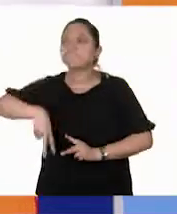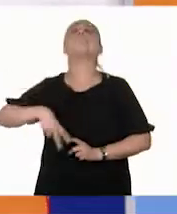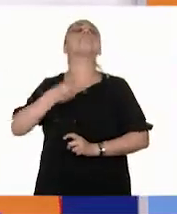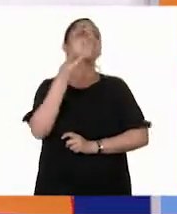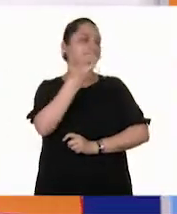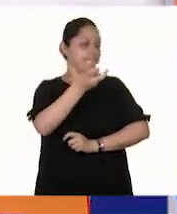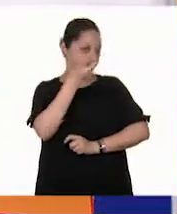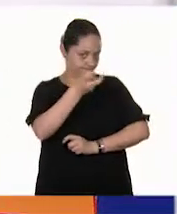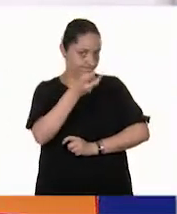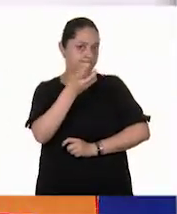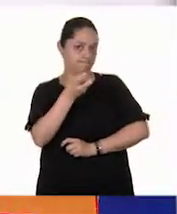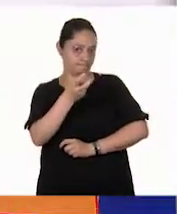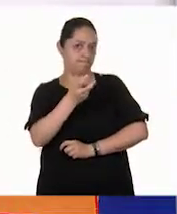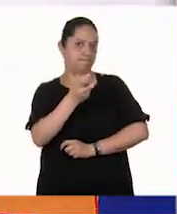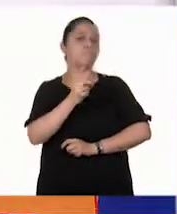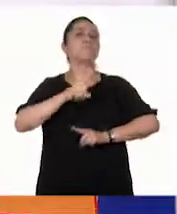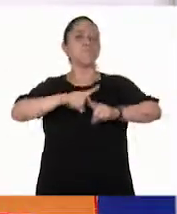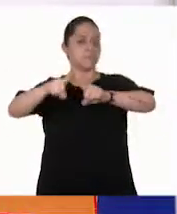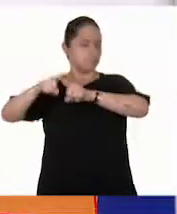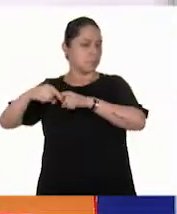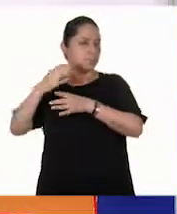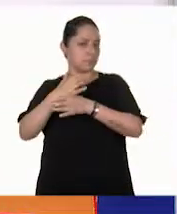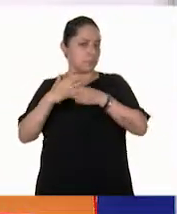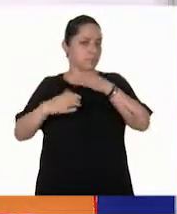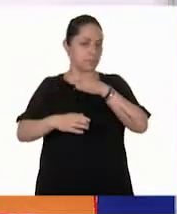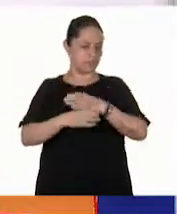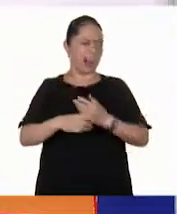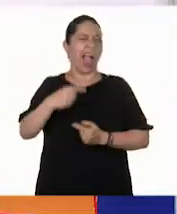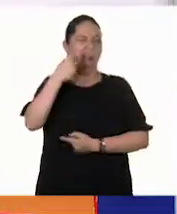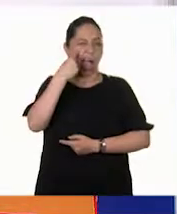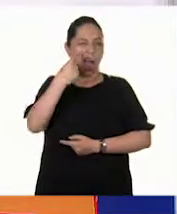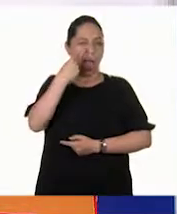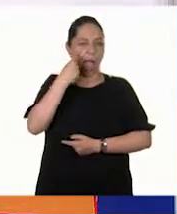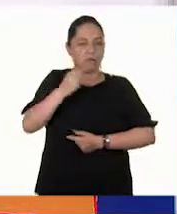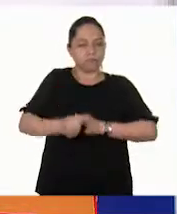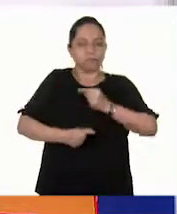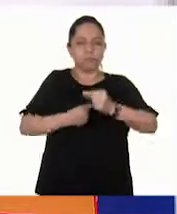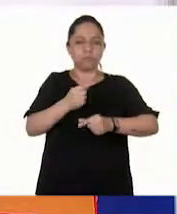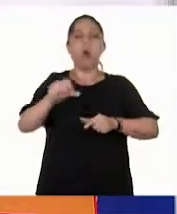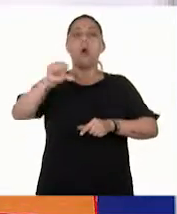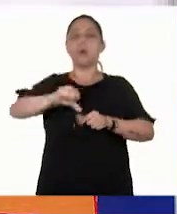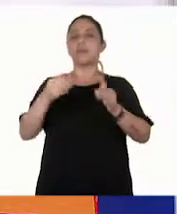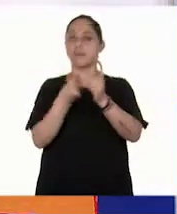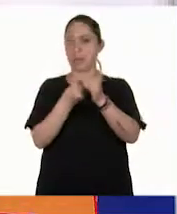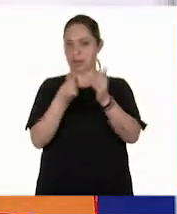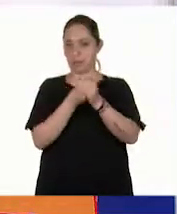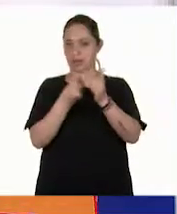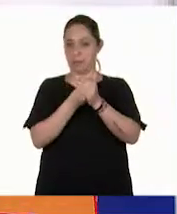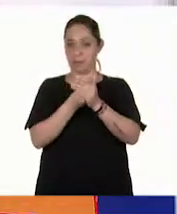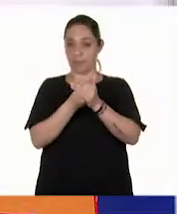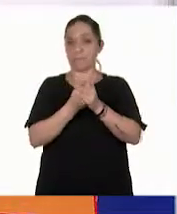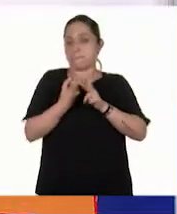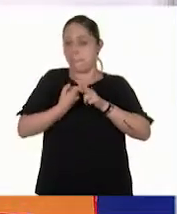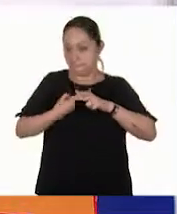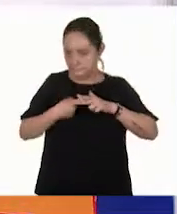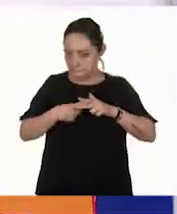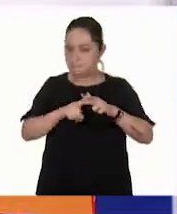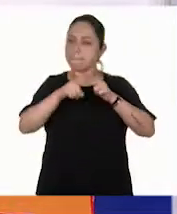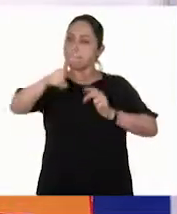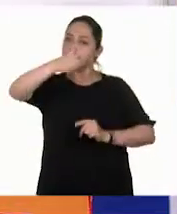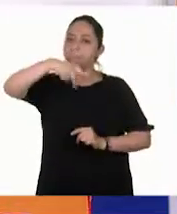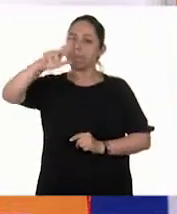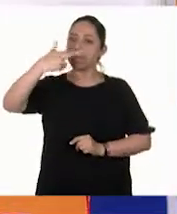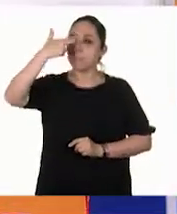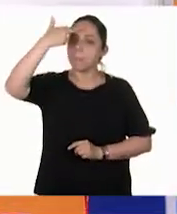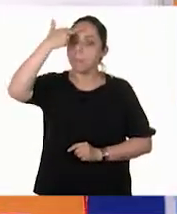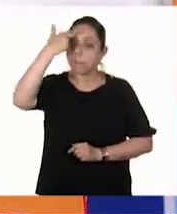las plantas y también tenemos otras cosas, pero poco a poquito vamos a ir viendo cómo funciona la clase. Mientras, quiero que empecemos a recordar.